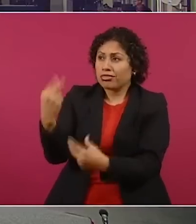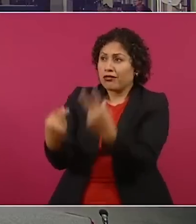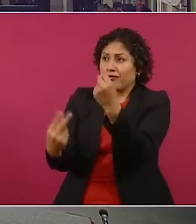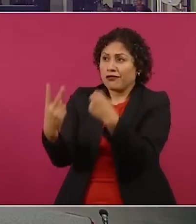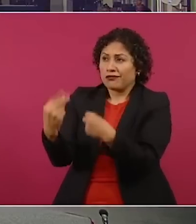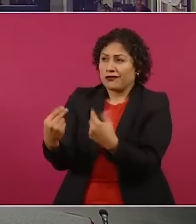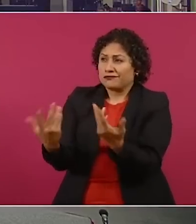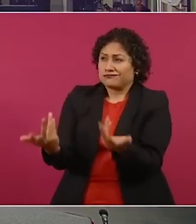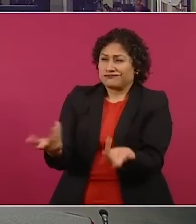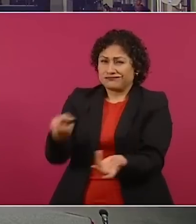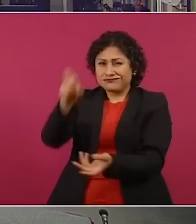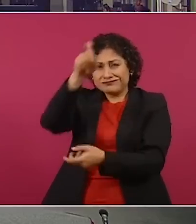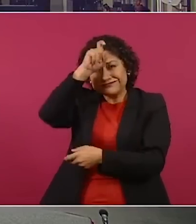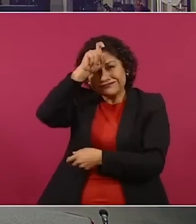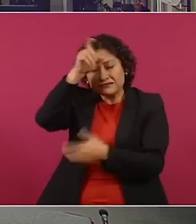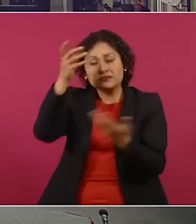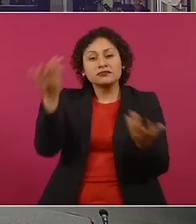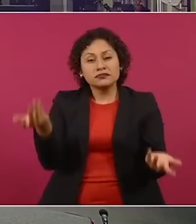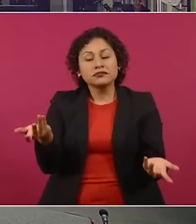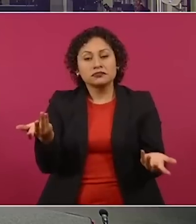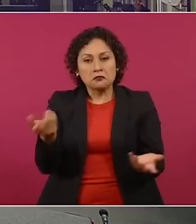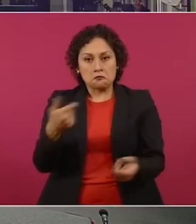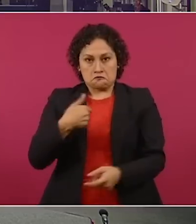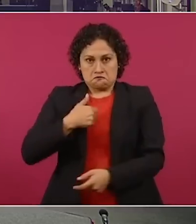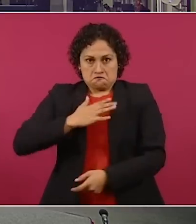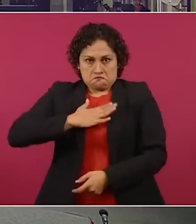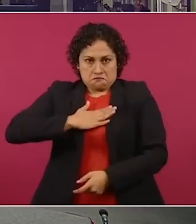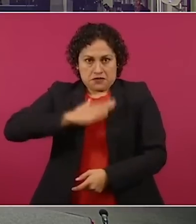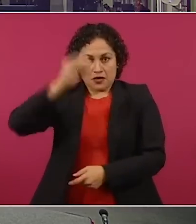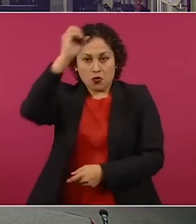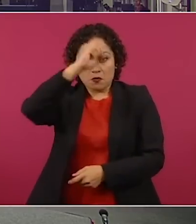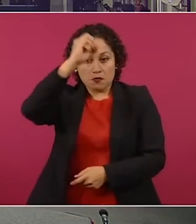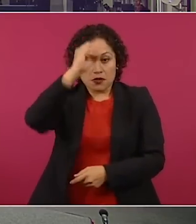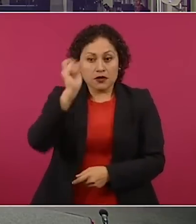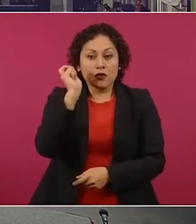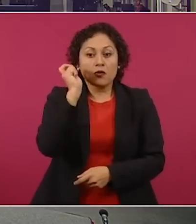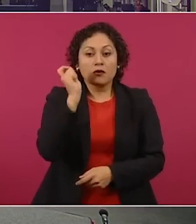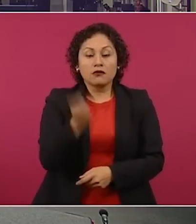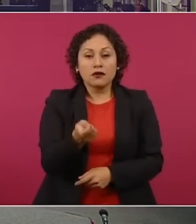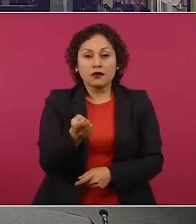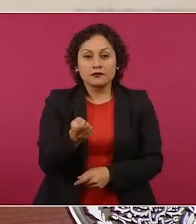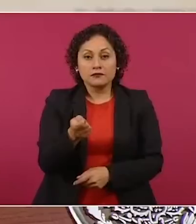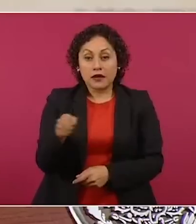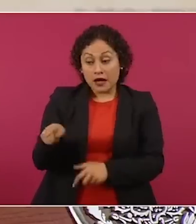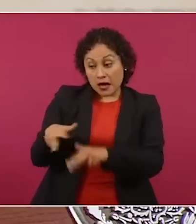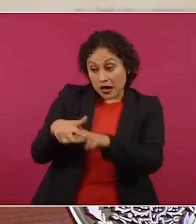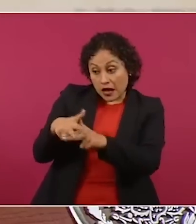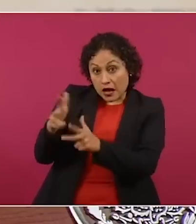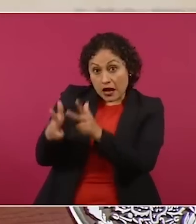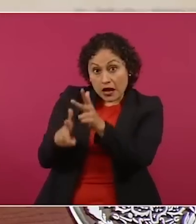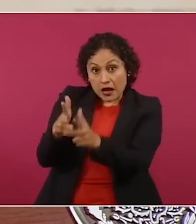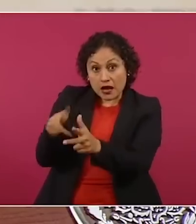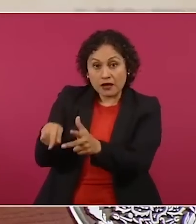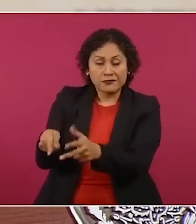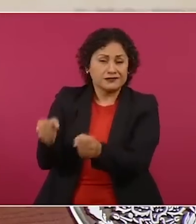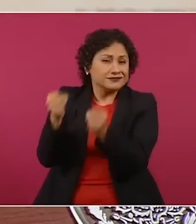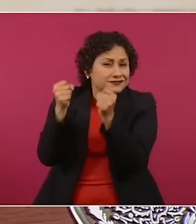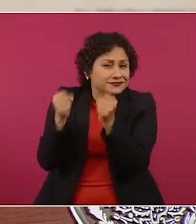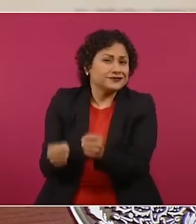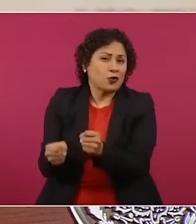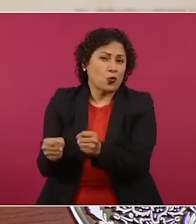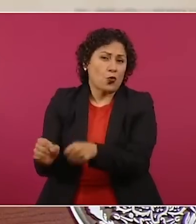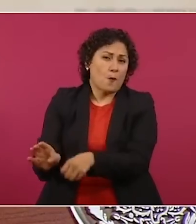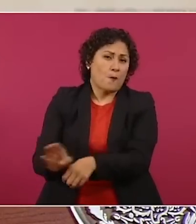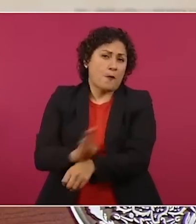a significar el porvenir económico, social